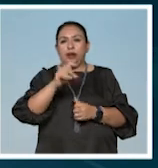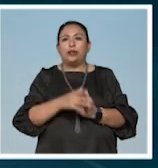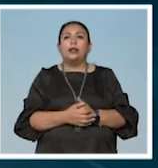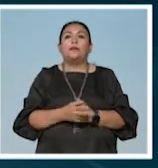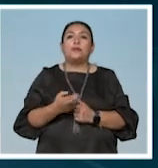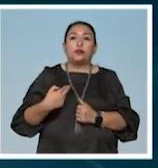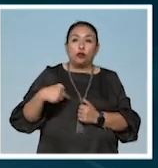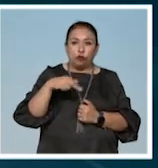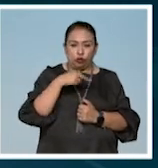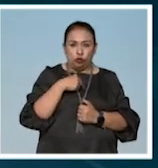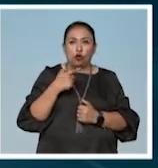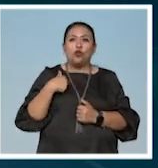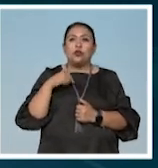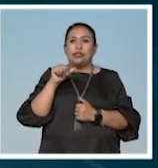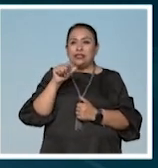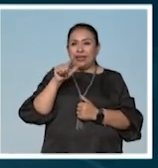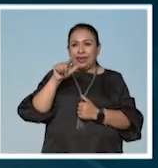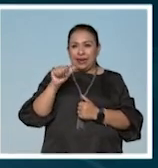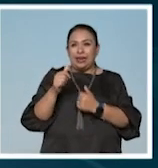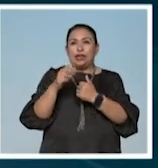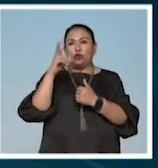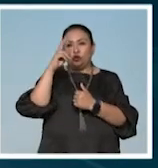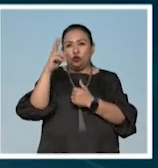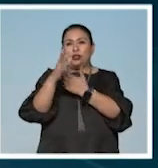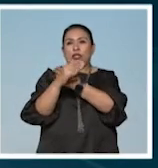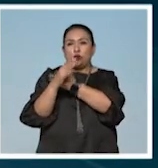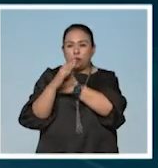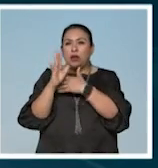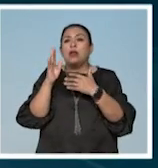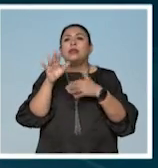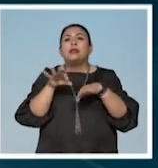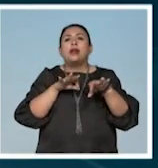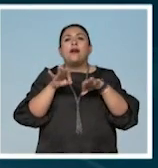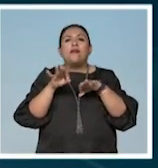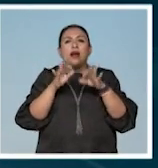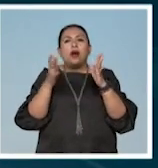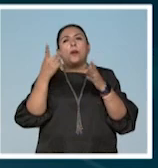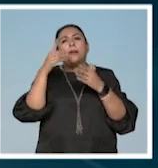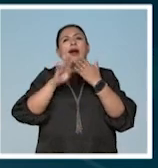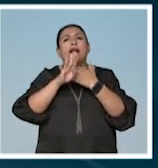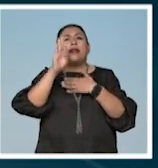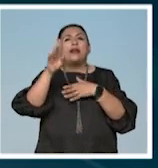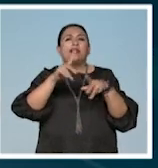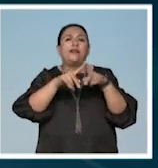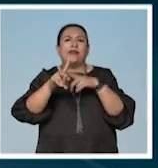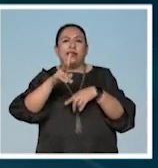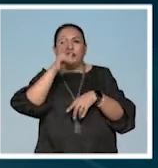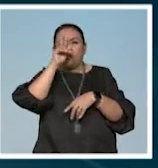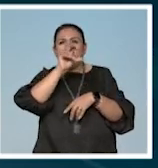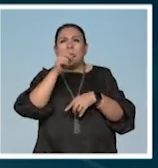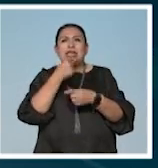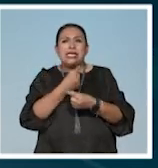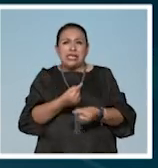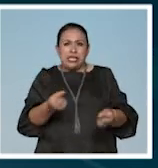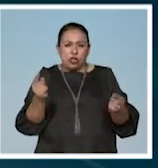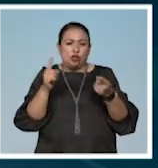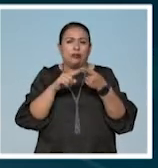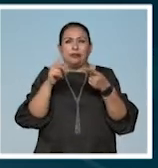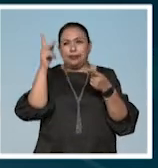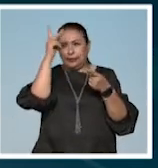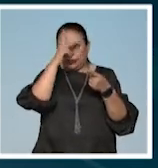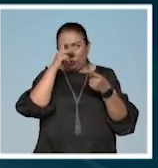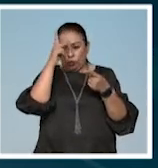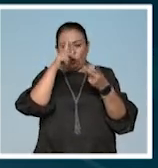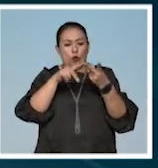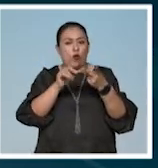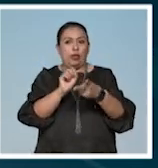Nosotros en Alas AC Soñando Mariposas trabajamos para prevenir los diferentes tipos de violencia en la niñez, la psicológica,